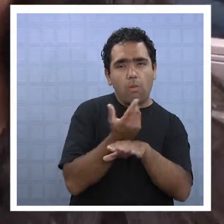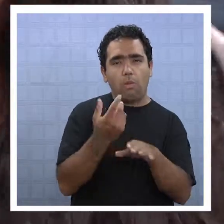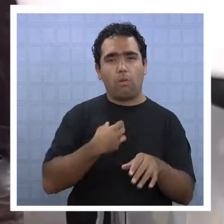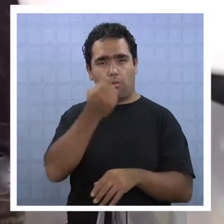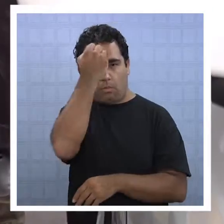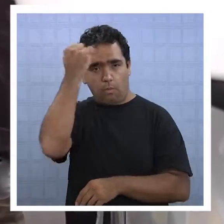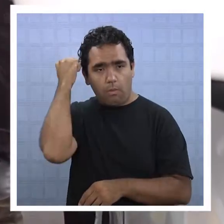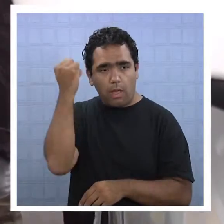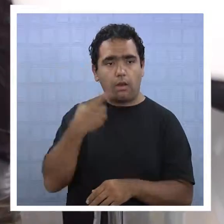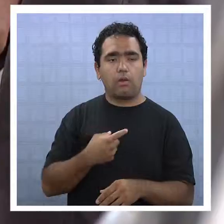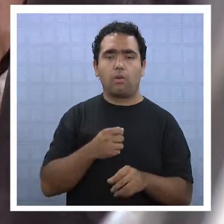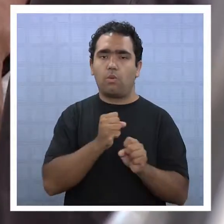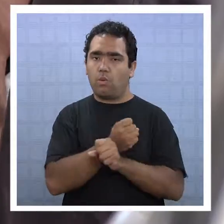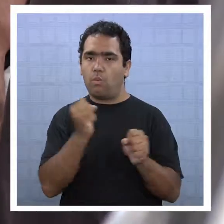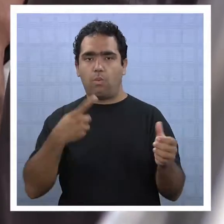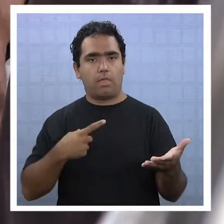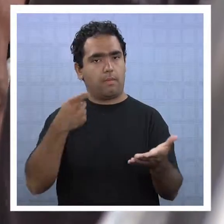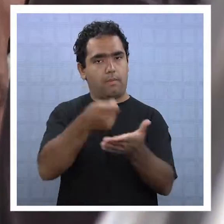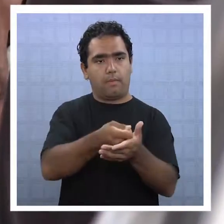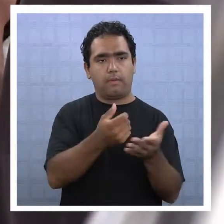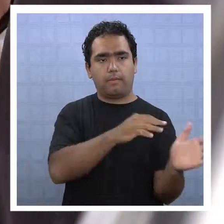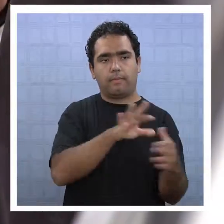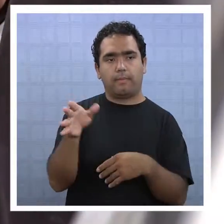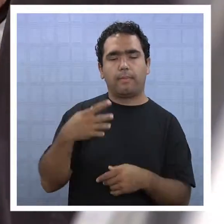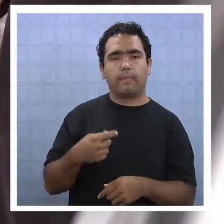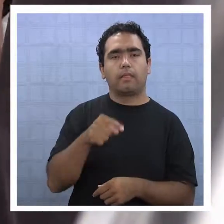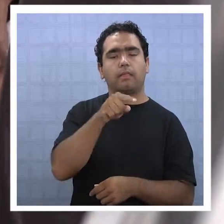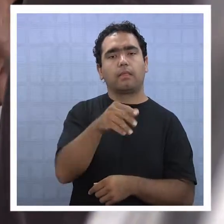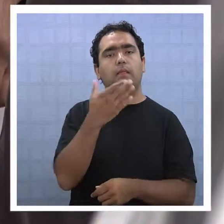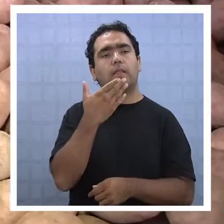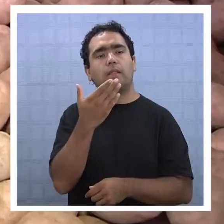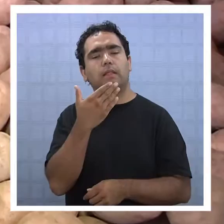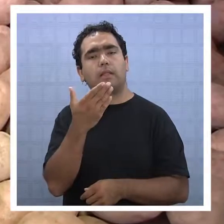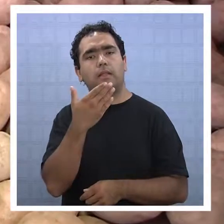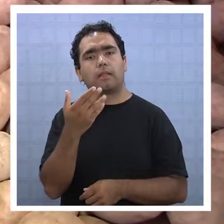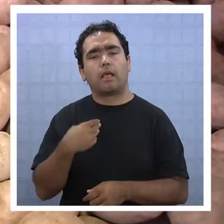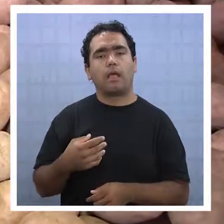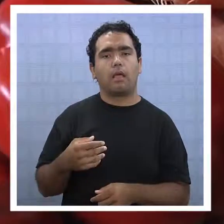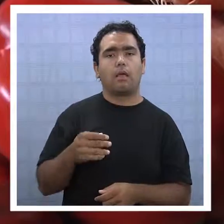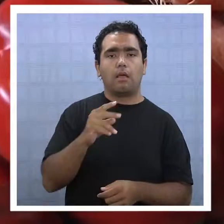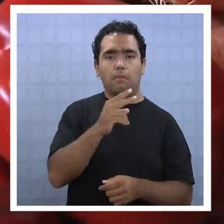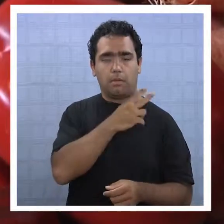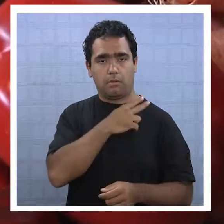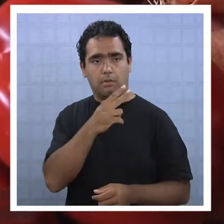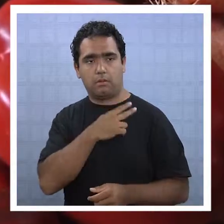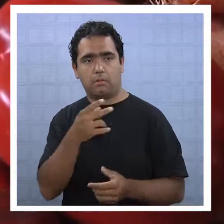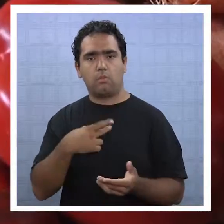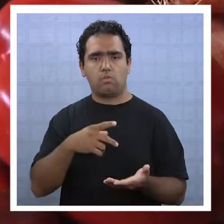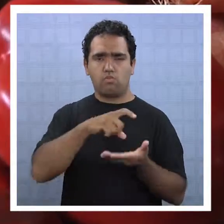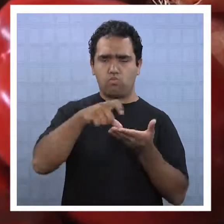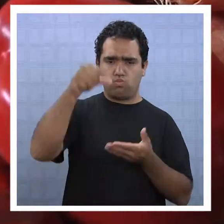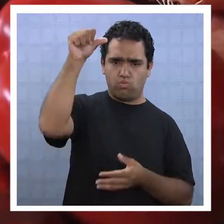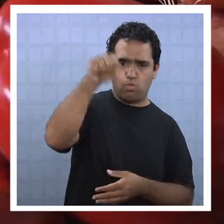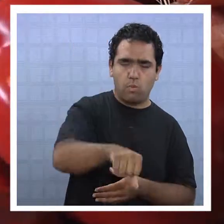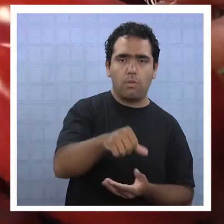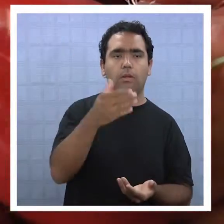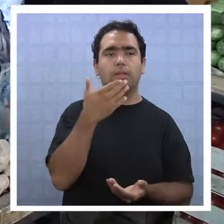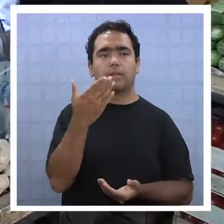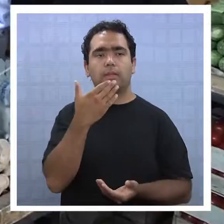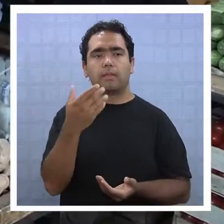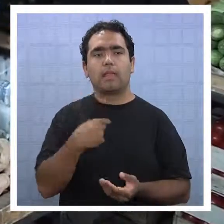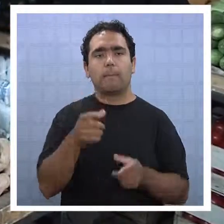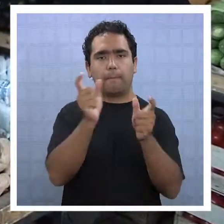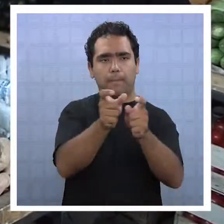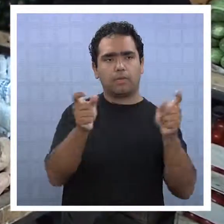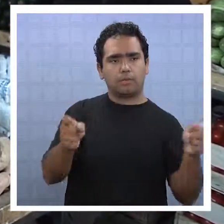etc. El proyecto, para el que se solicitó patrocinio y urgencia del Ejecutivo, sanciona con multas y prisión a